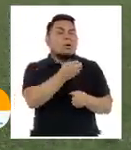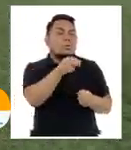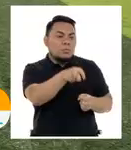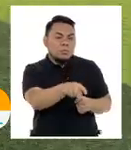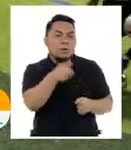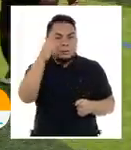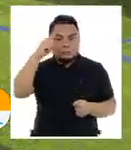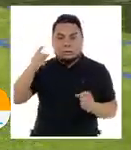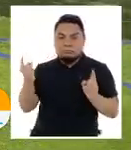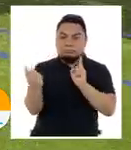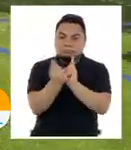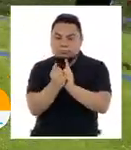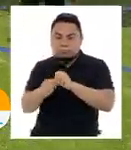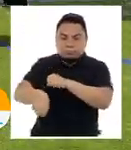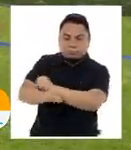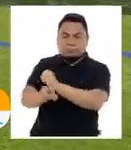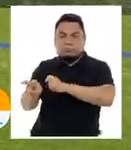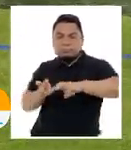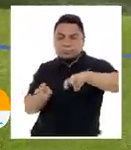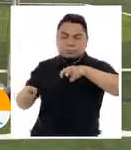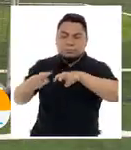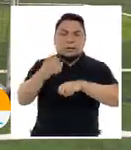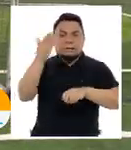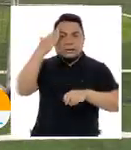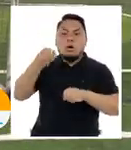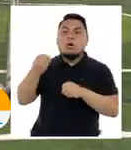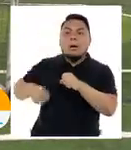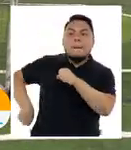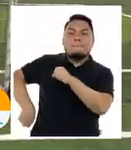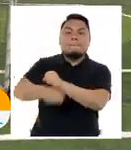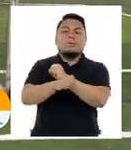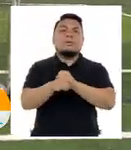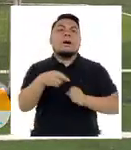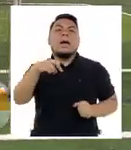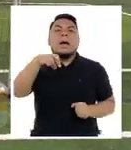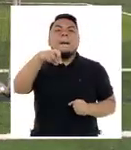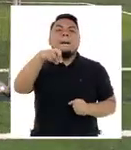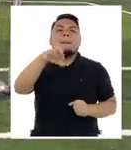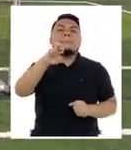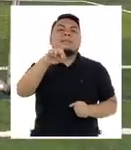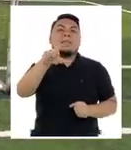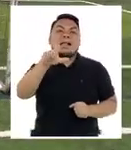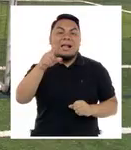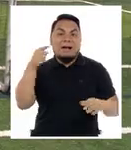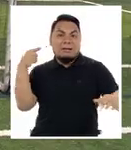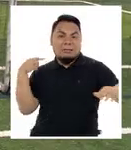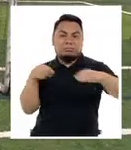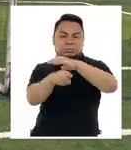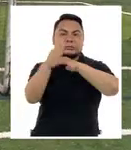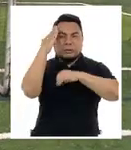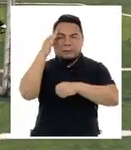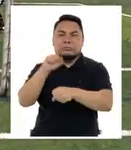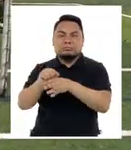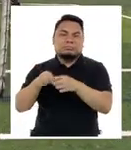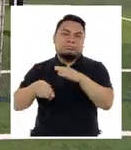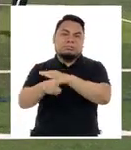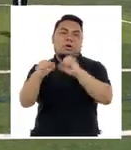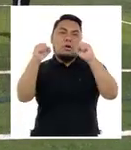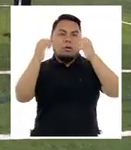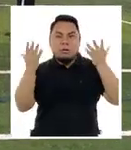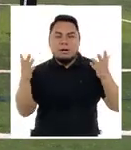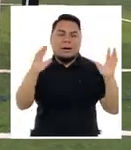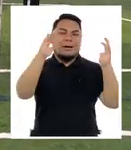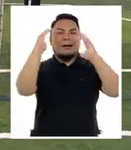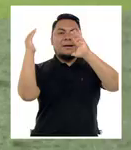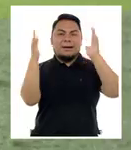conocen cómo marcar cómo llevar e incluso cómo patear los penales e incluso también para llevar y meter